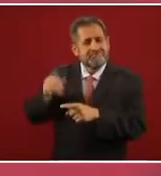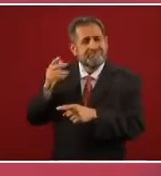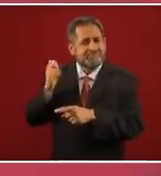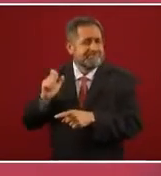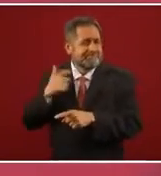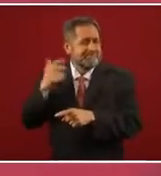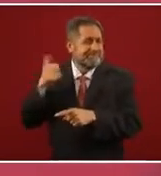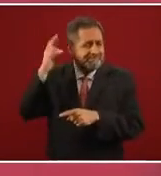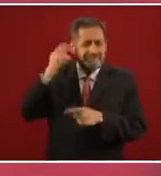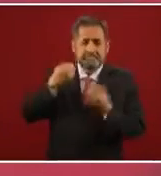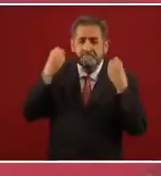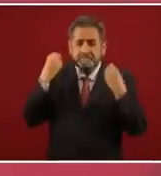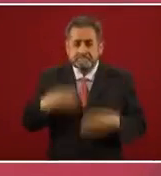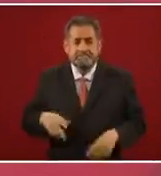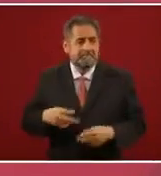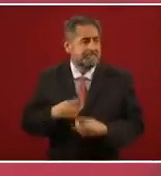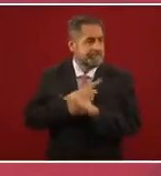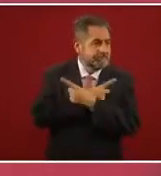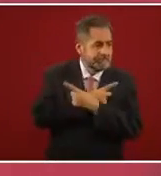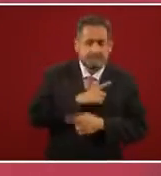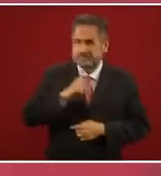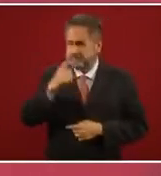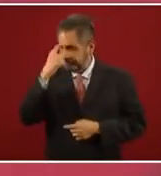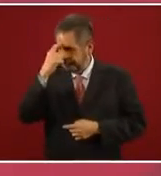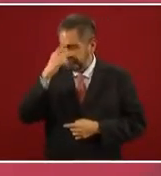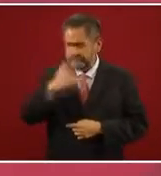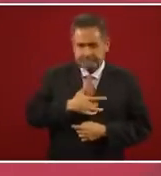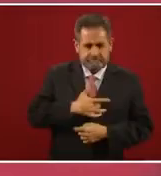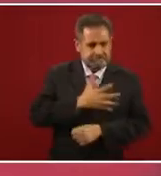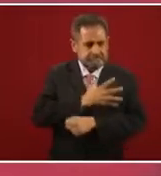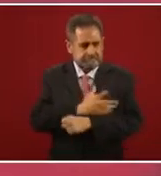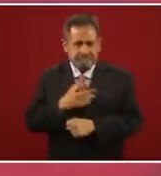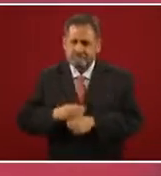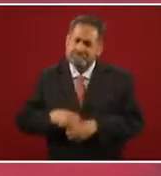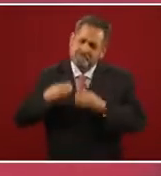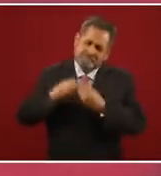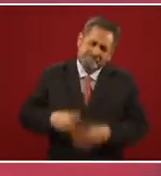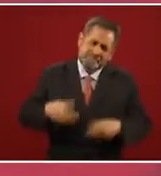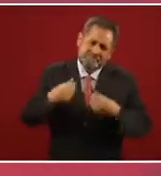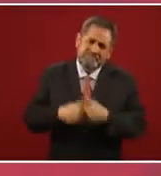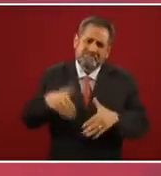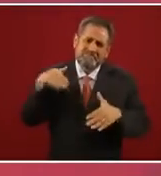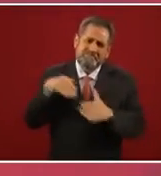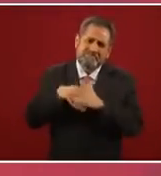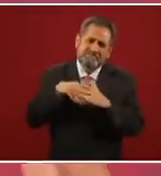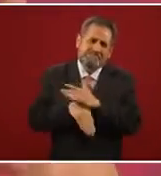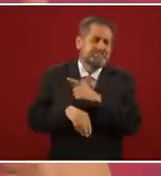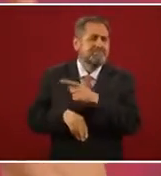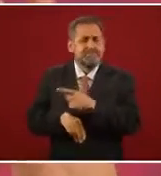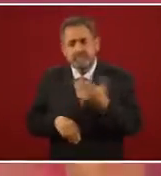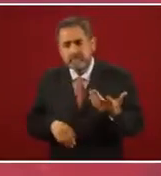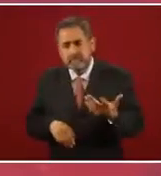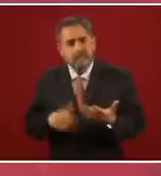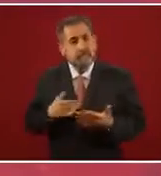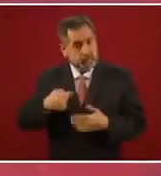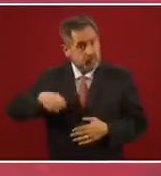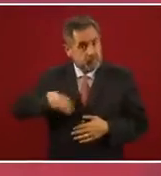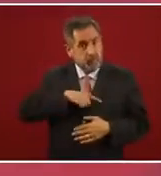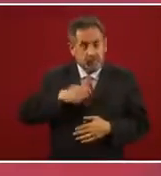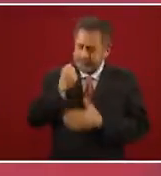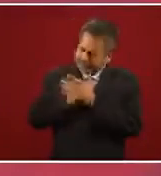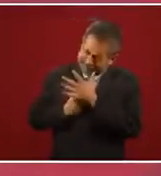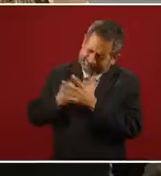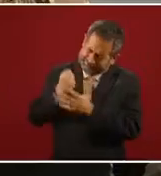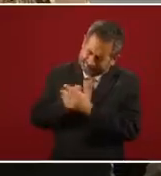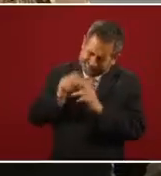valores, en su integridad, en sus principios. Entonces, luchamos mucho tiempo por eso.